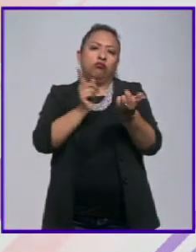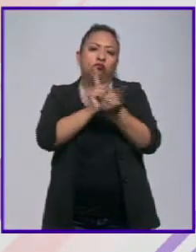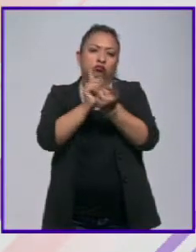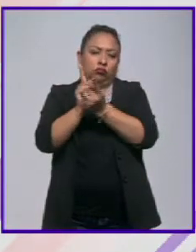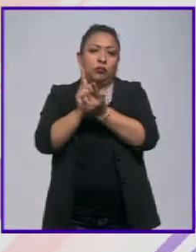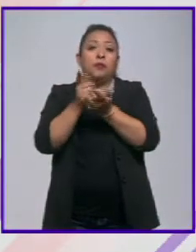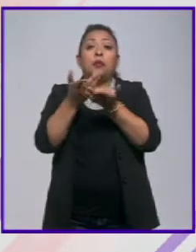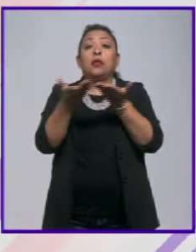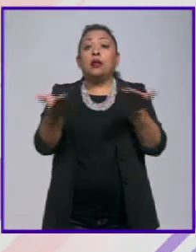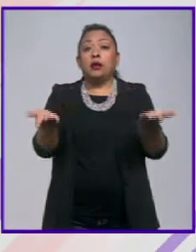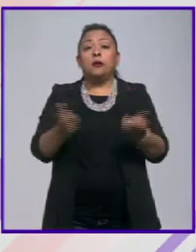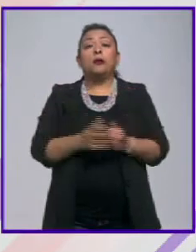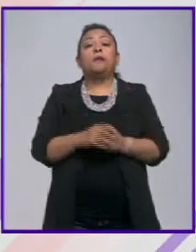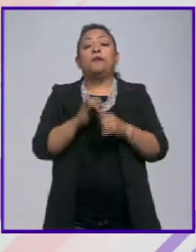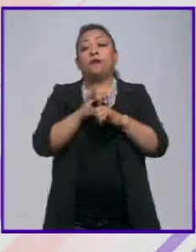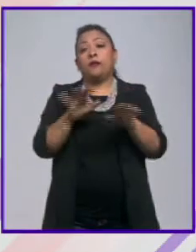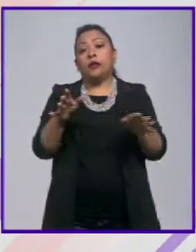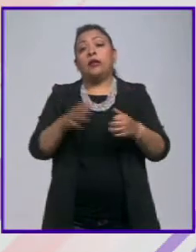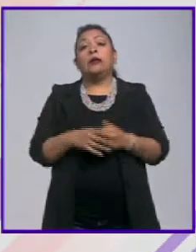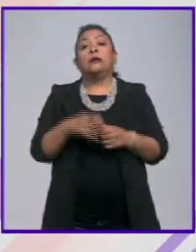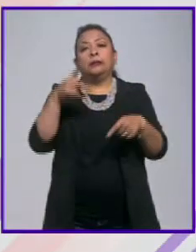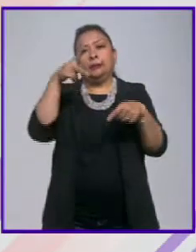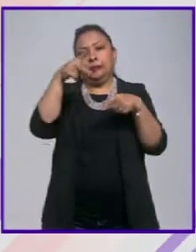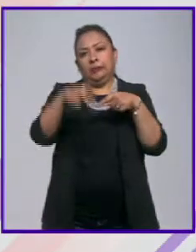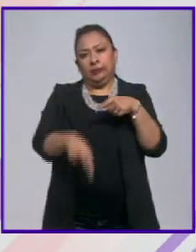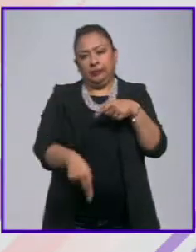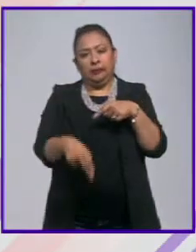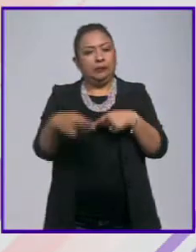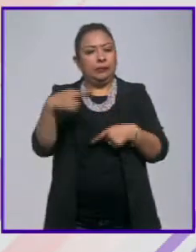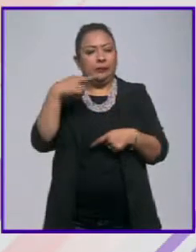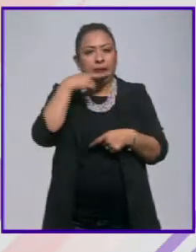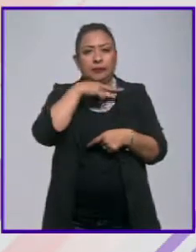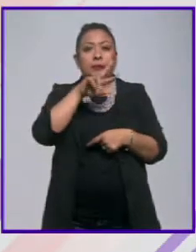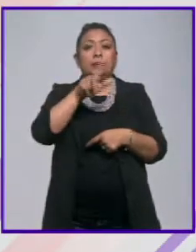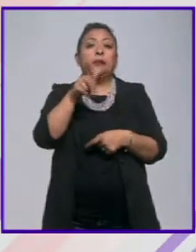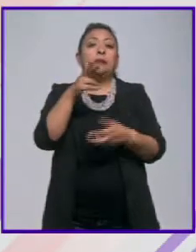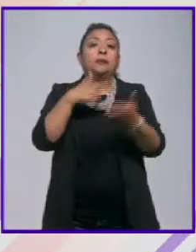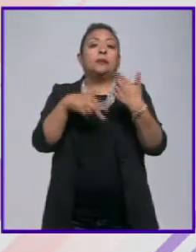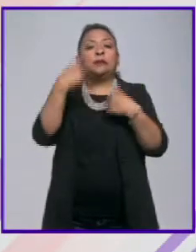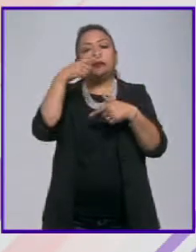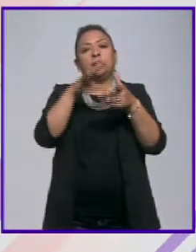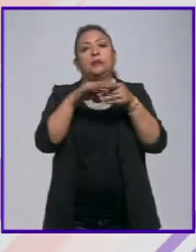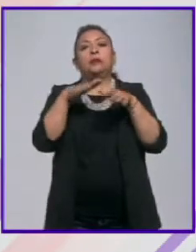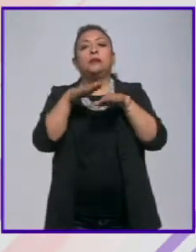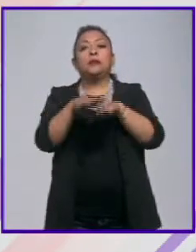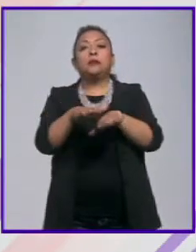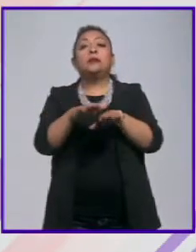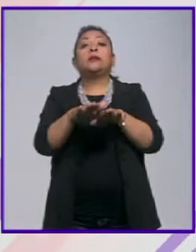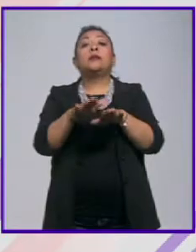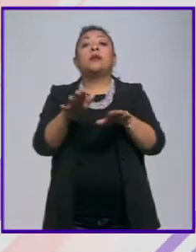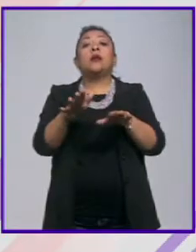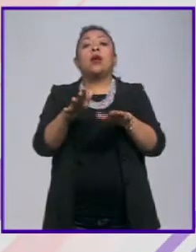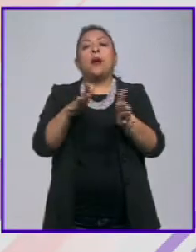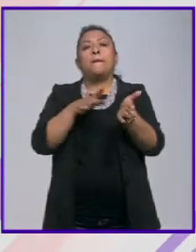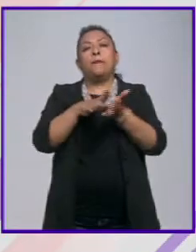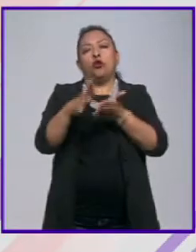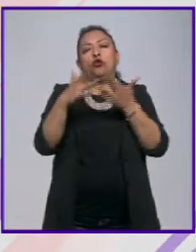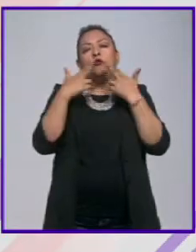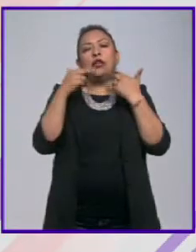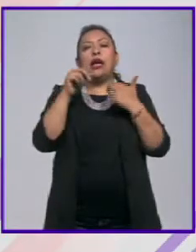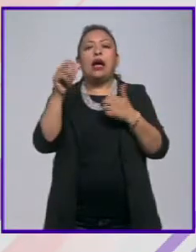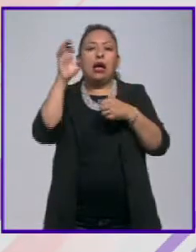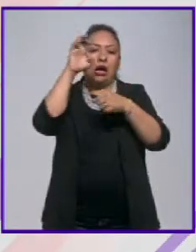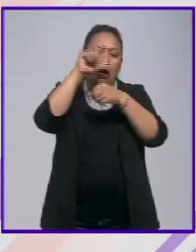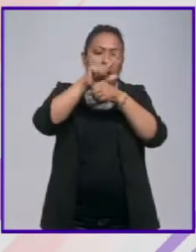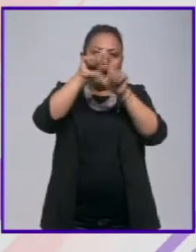él. Y con esto, Karen. Con esta información, Rafael, nos vamos a una breve pausa y regresamos para platicar de los incentivos fiscales para el arte y la